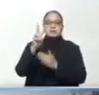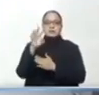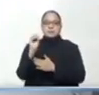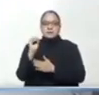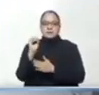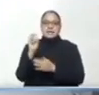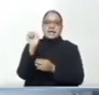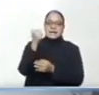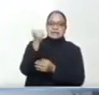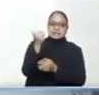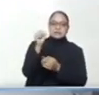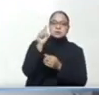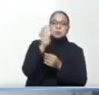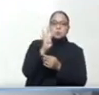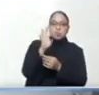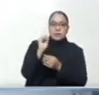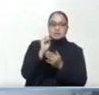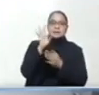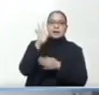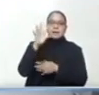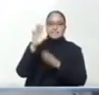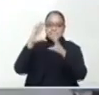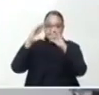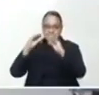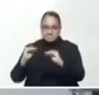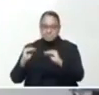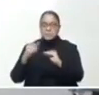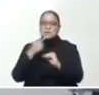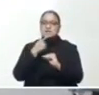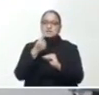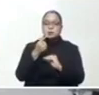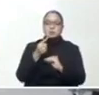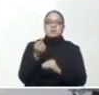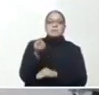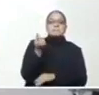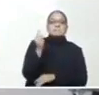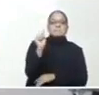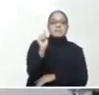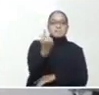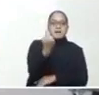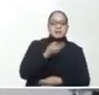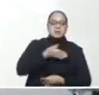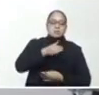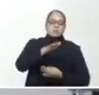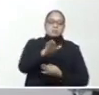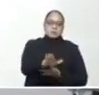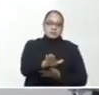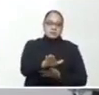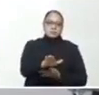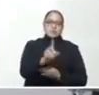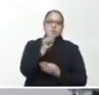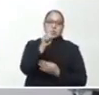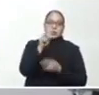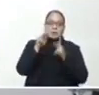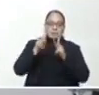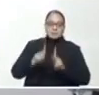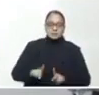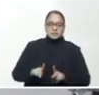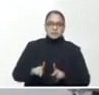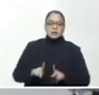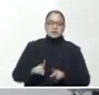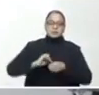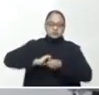las 10.40 pm, confirmamos el primer fallecimiento de un paciente por